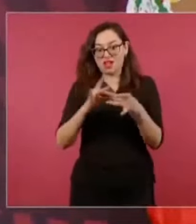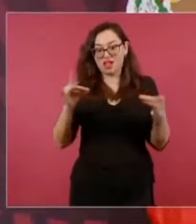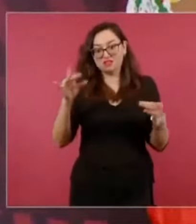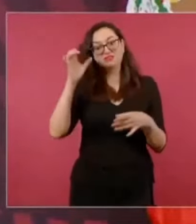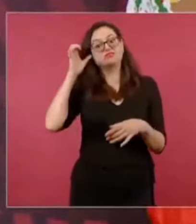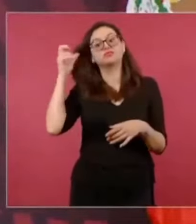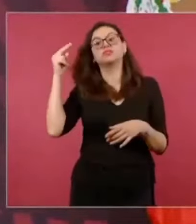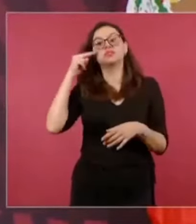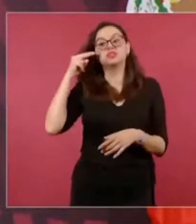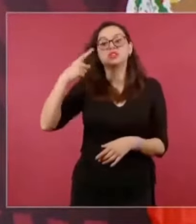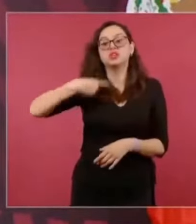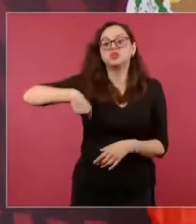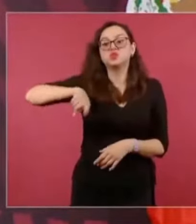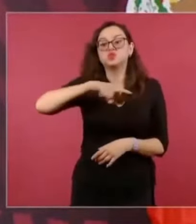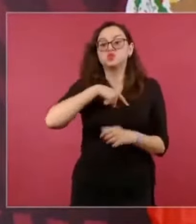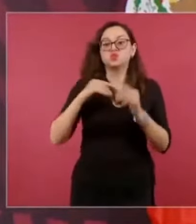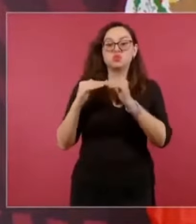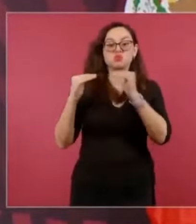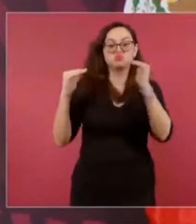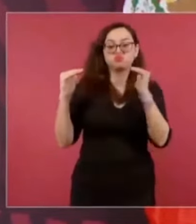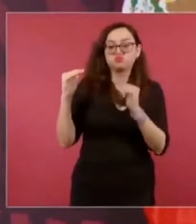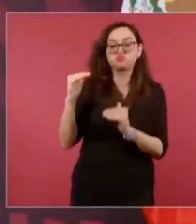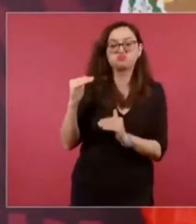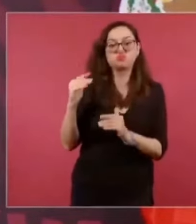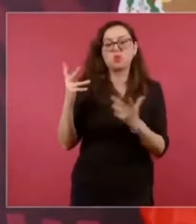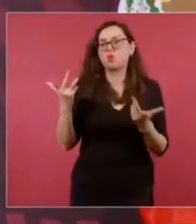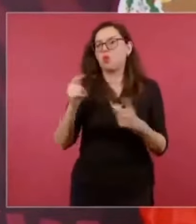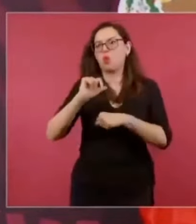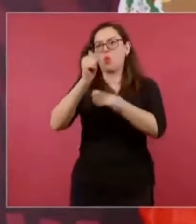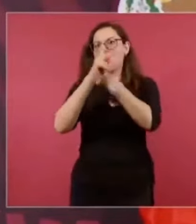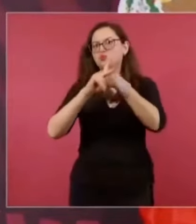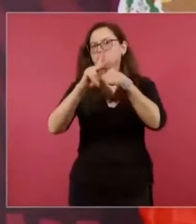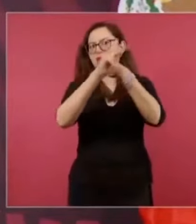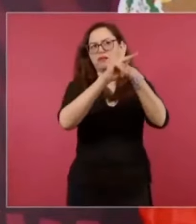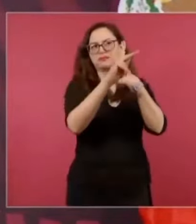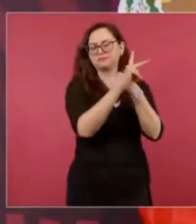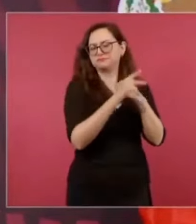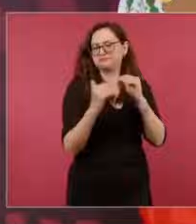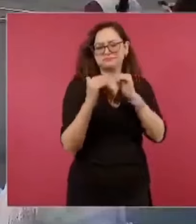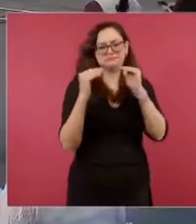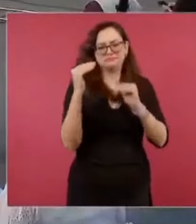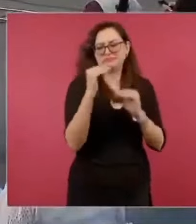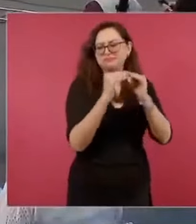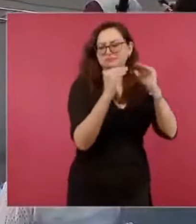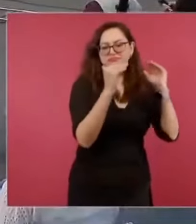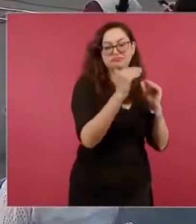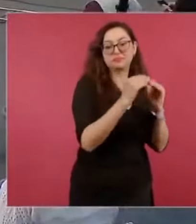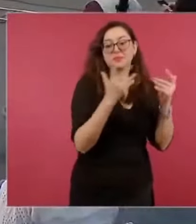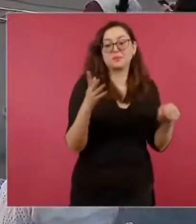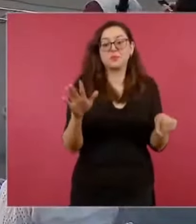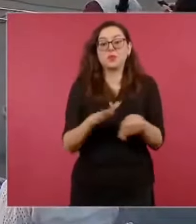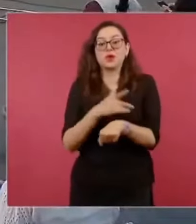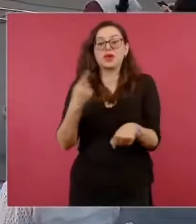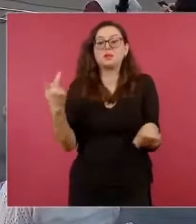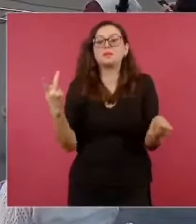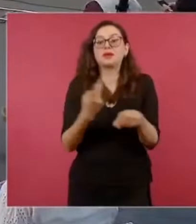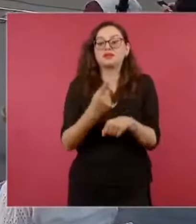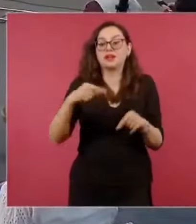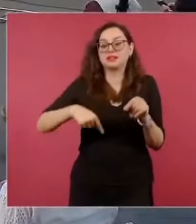país extranjero, porque México ha sido de los países más invadidos en el mundo